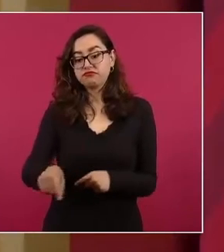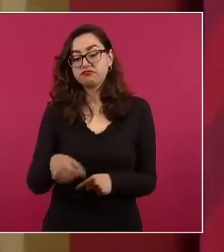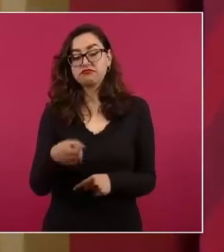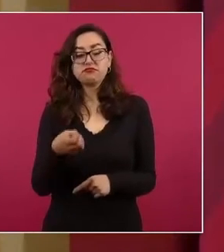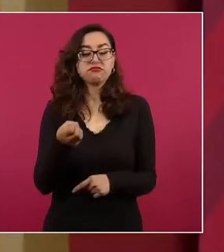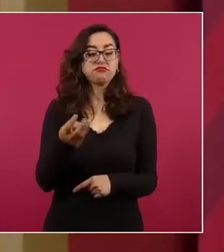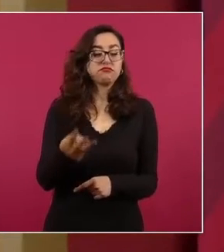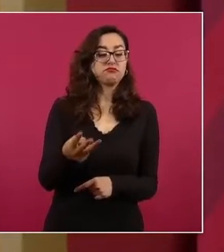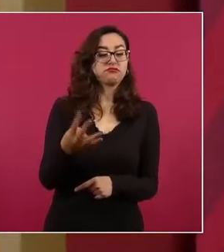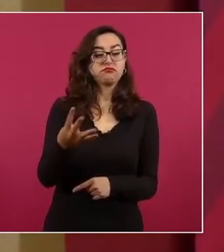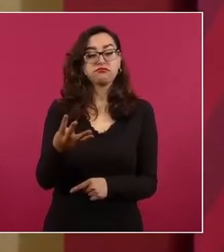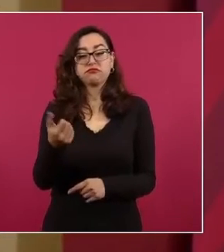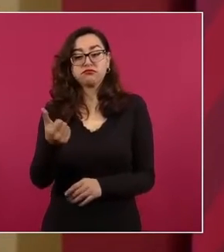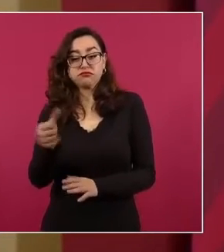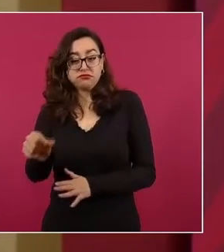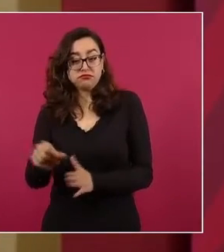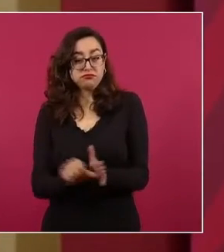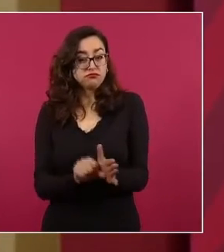meses.